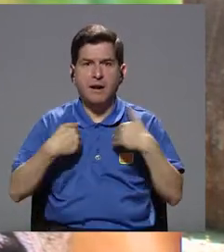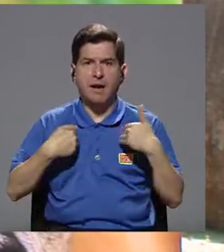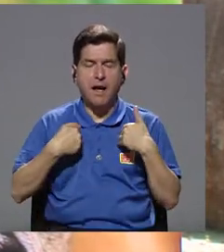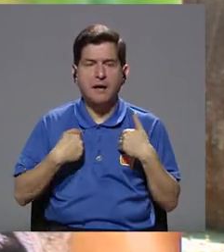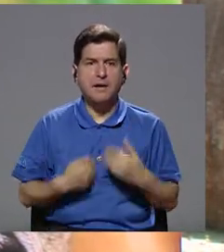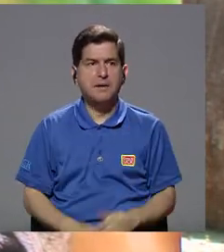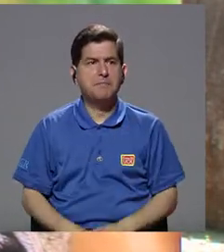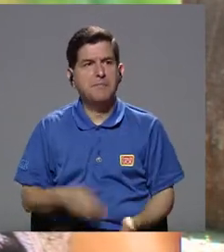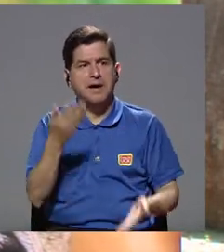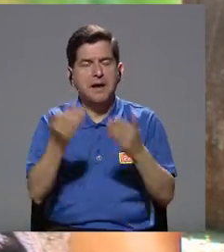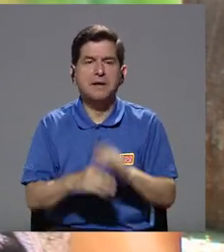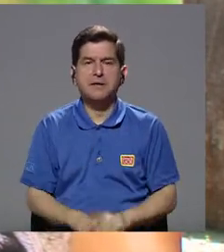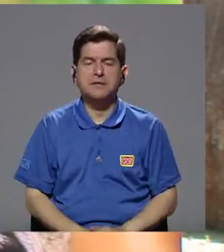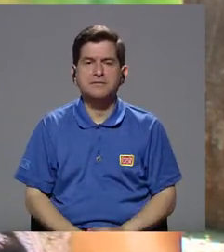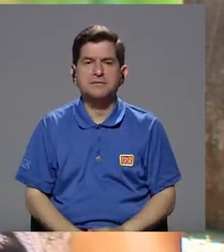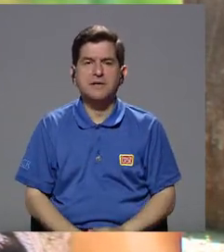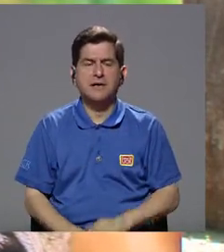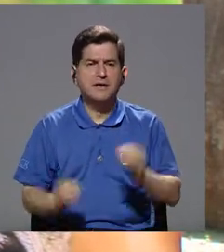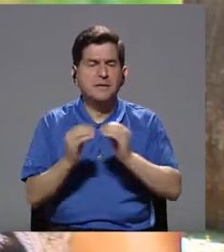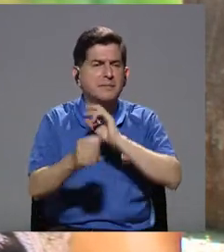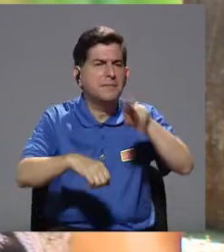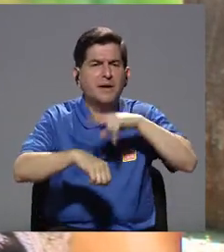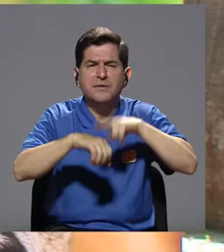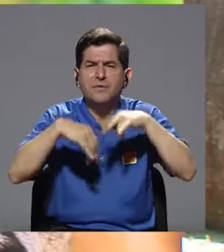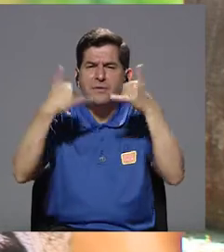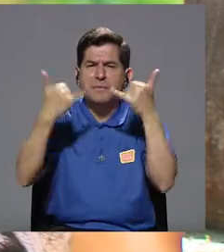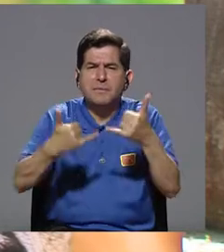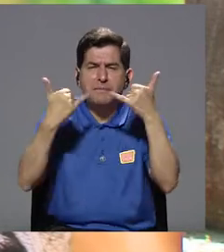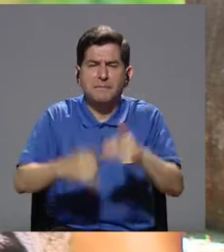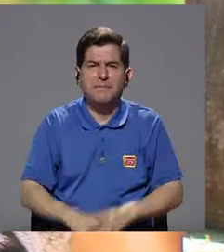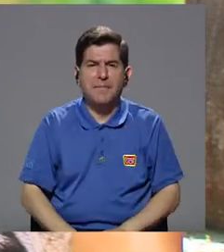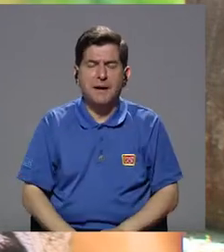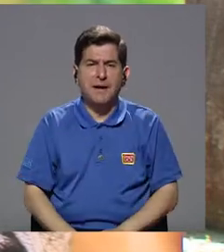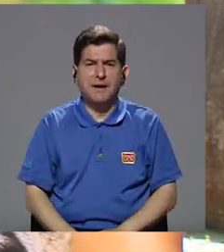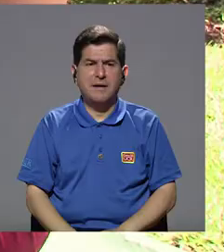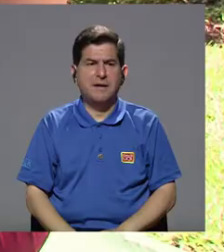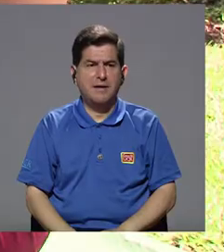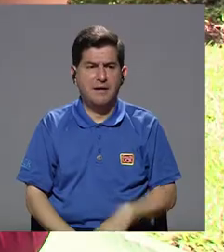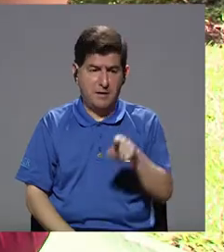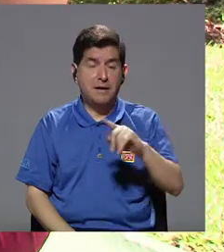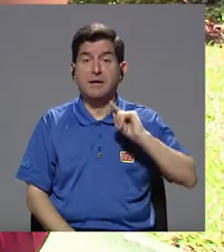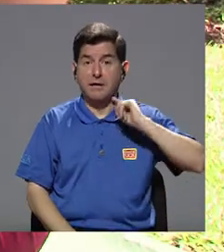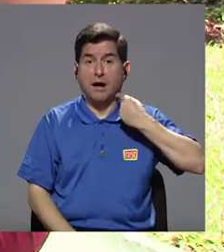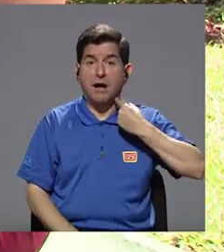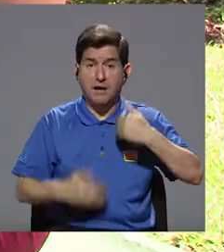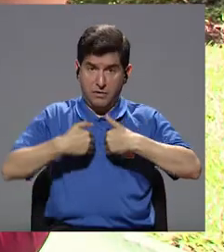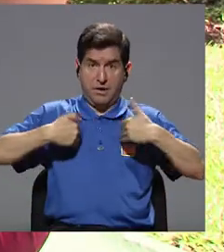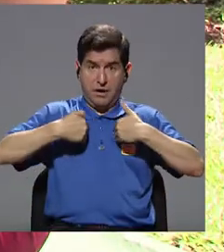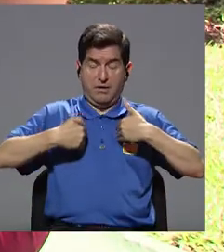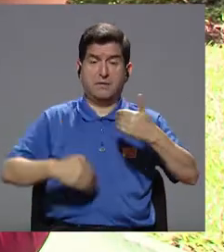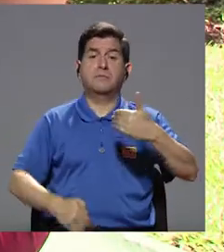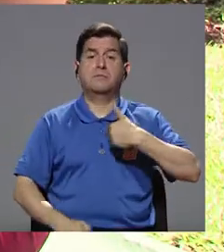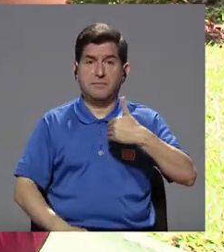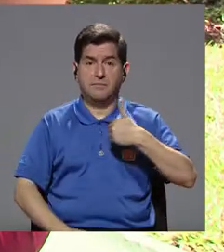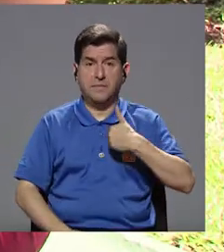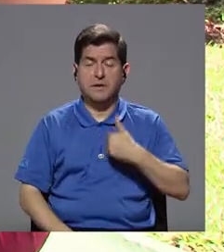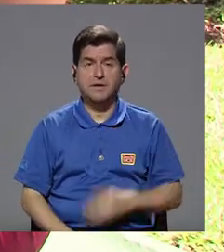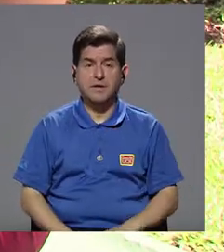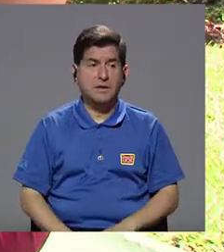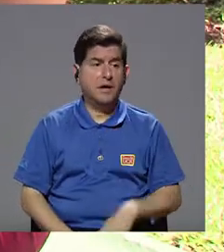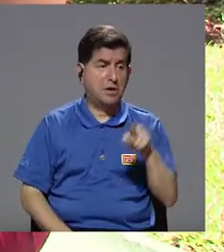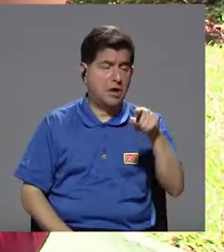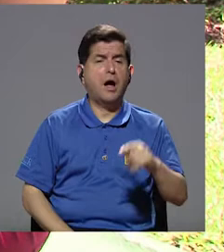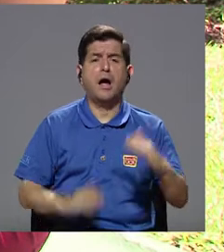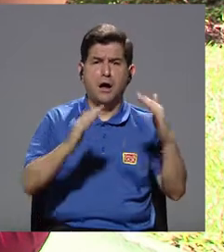pueden ser de raza, hemos, de hecho, las denuncias más comunes ahora son animales de razas muy caras, las cuales tienen, viven en